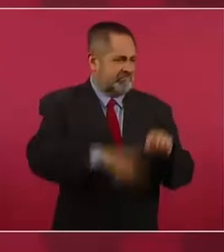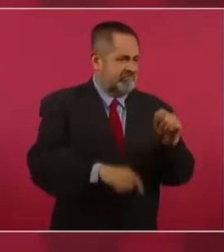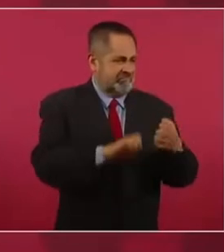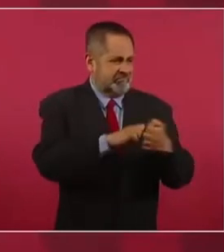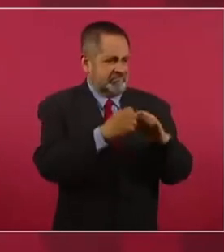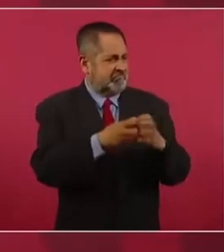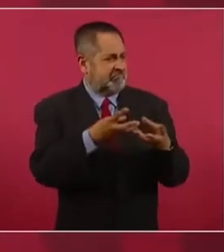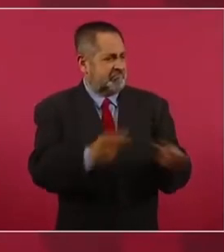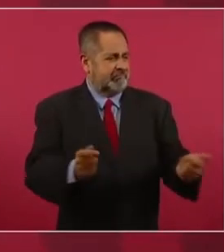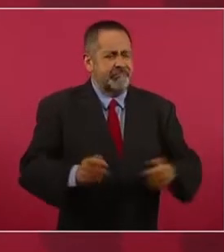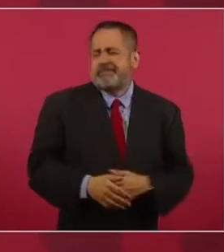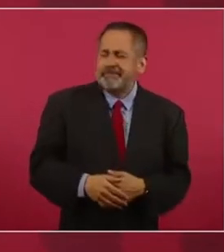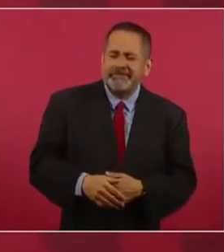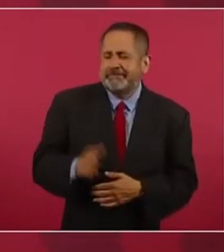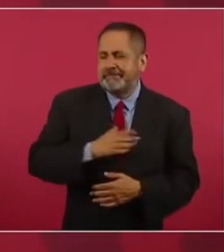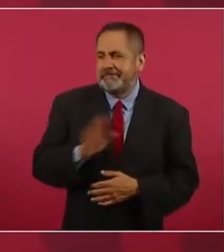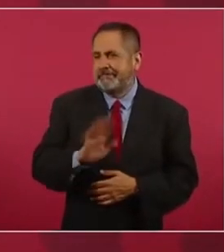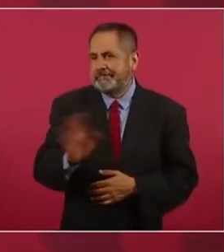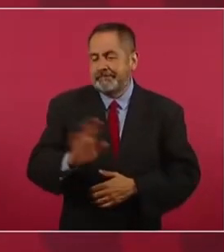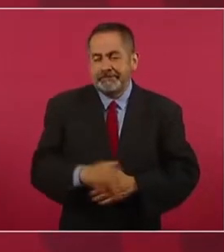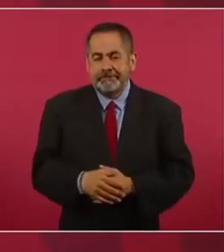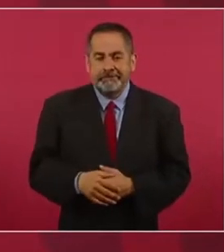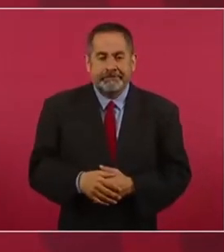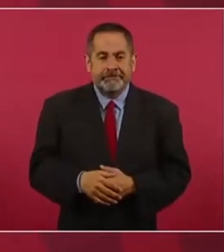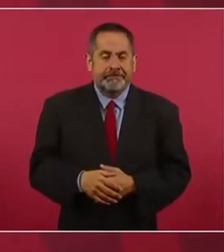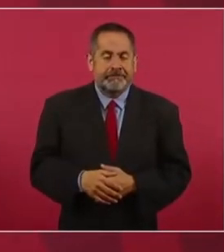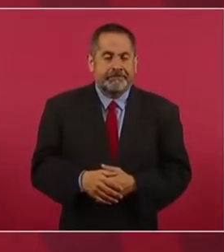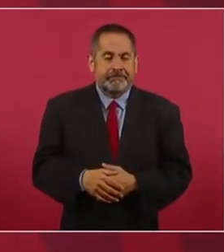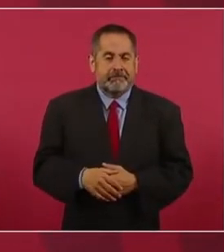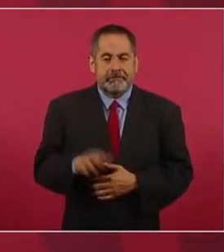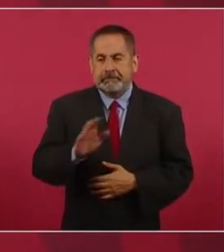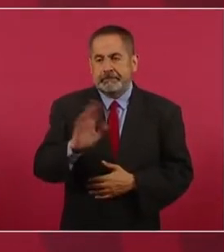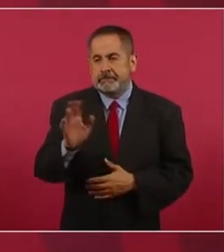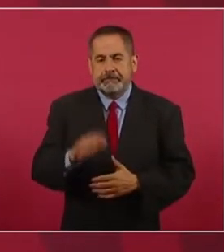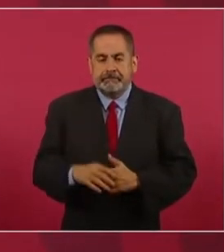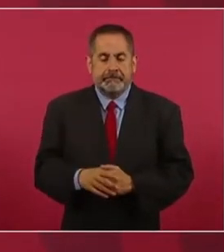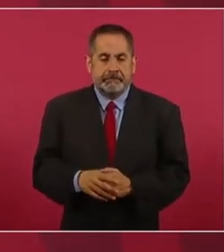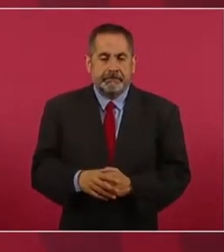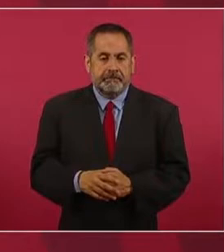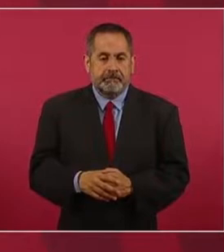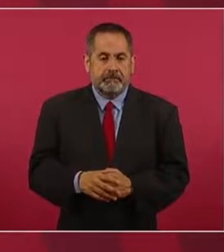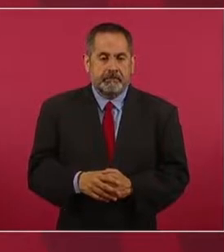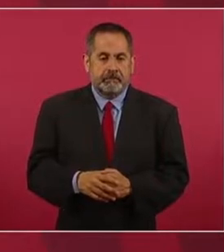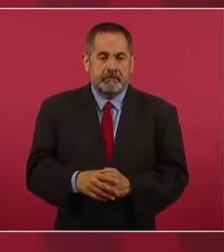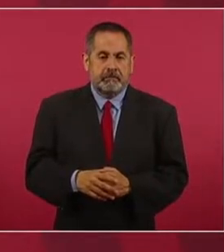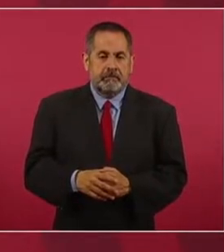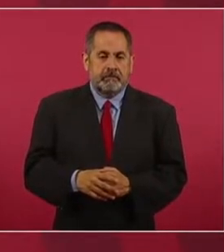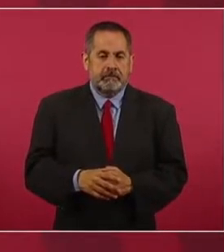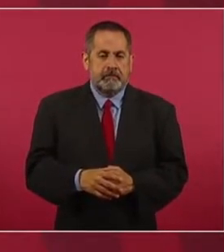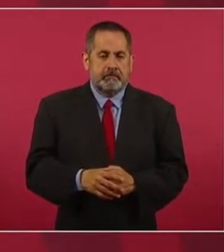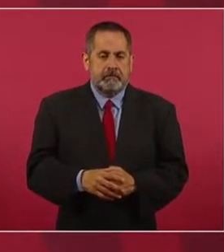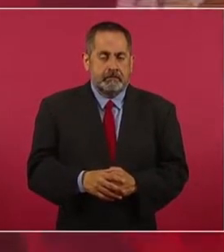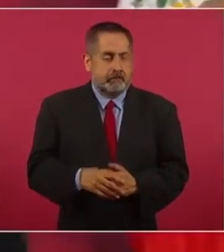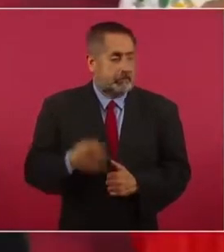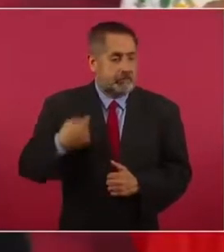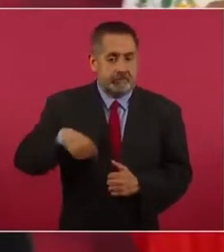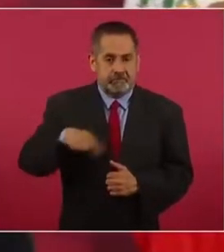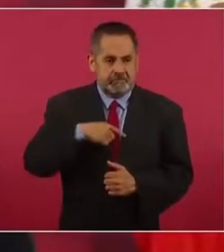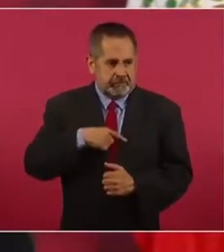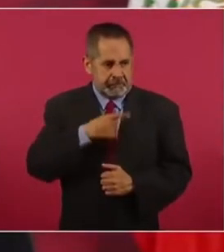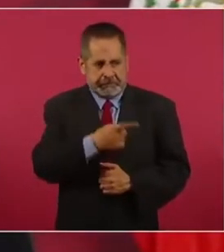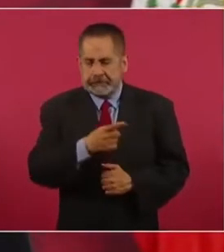no odiamos.